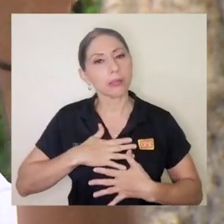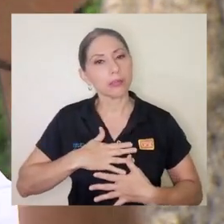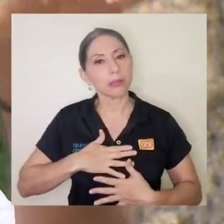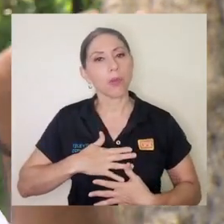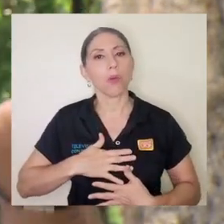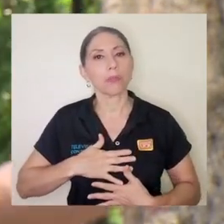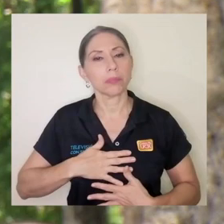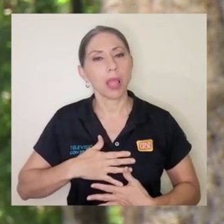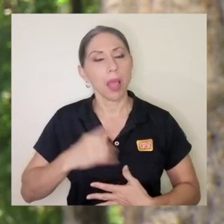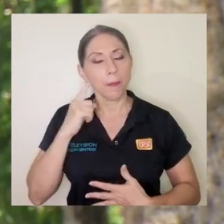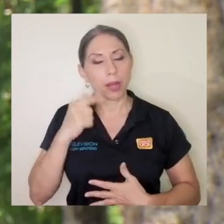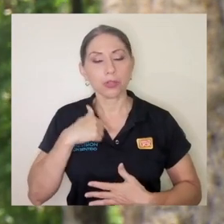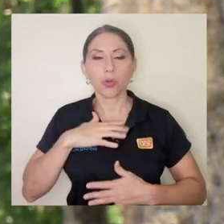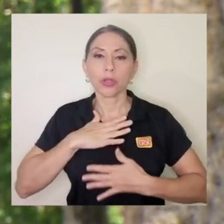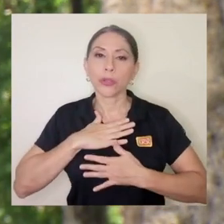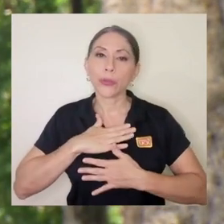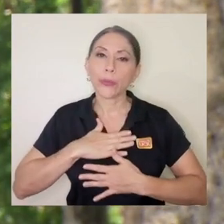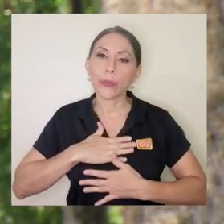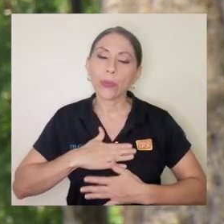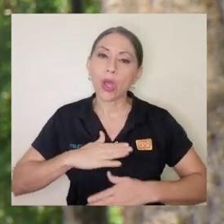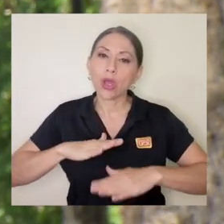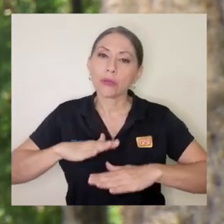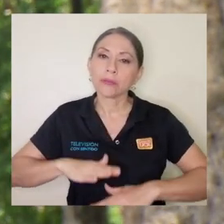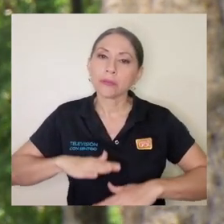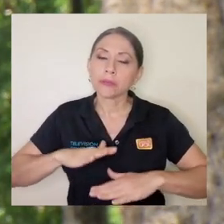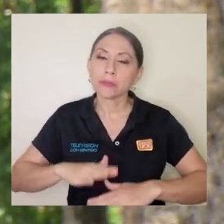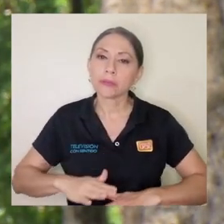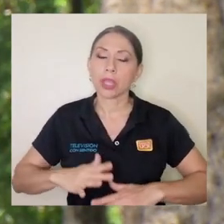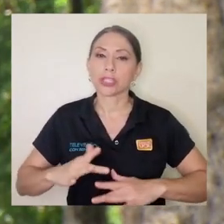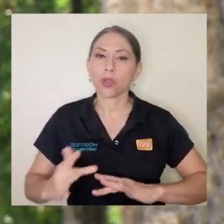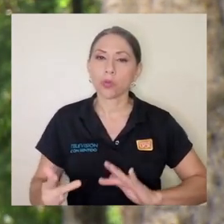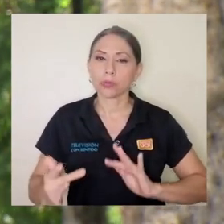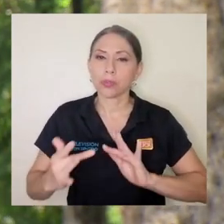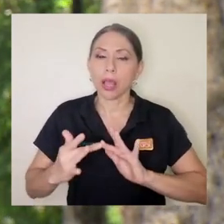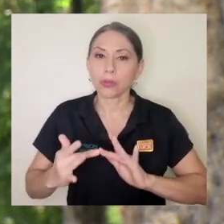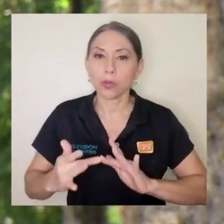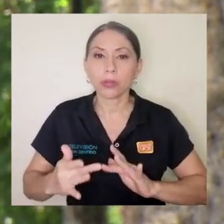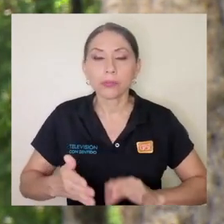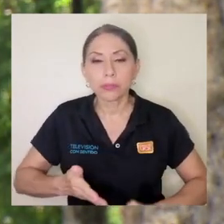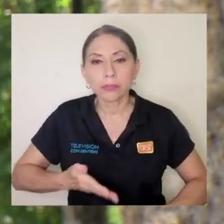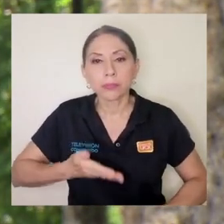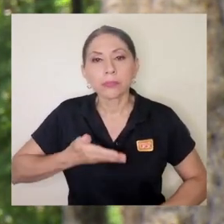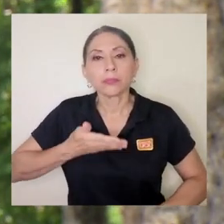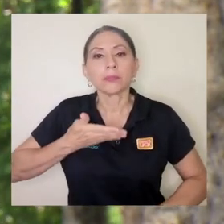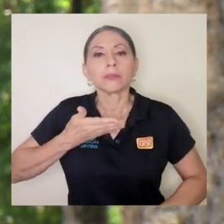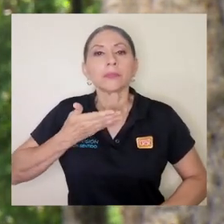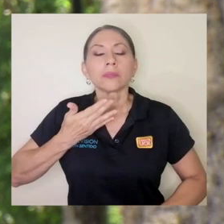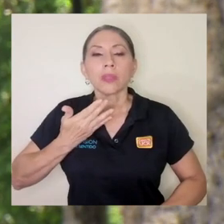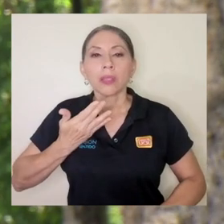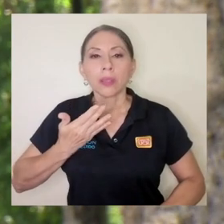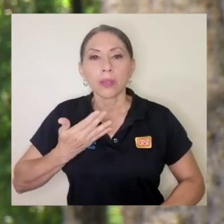contacto o a tranquilizarme un poquito respirar siempre será como